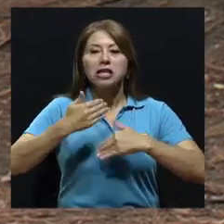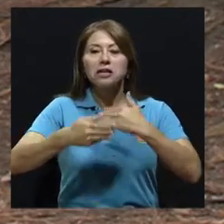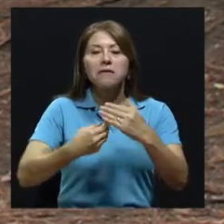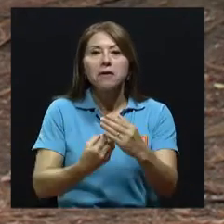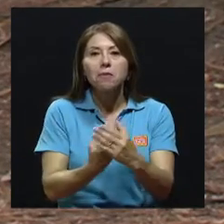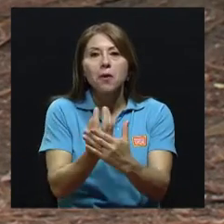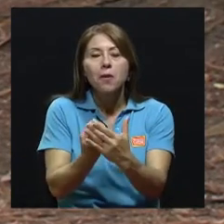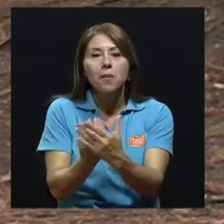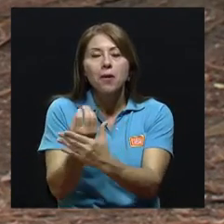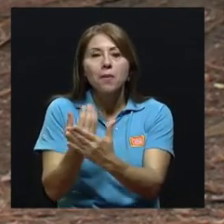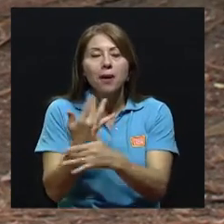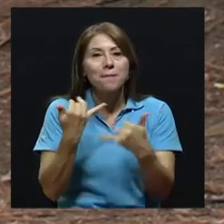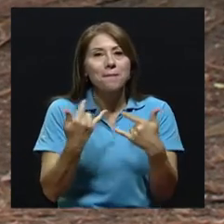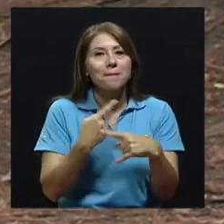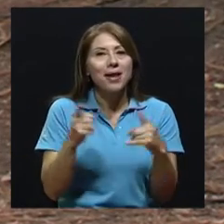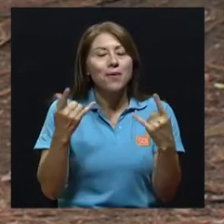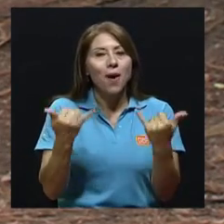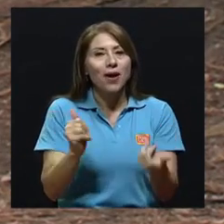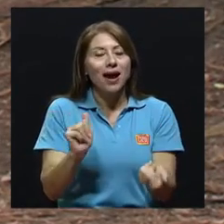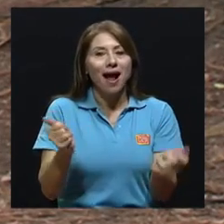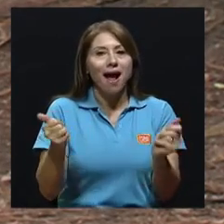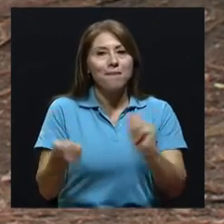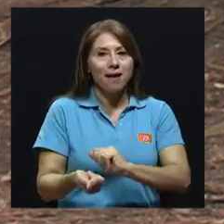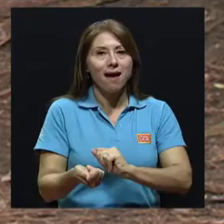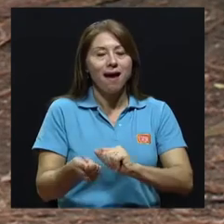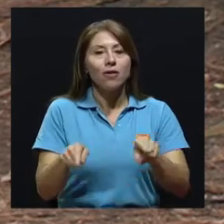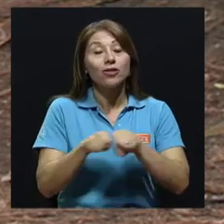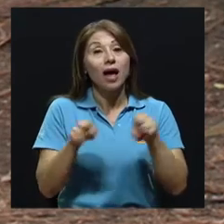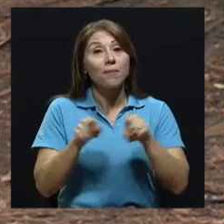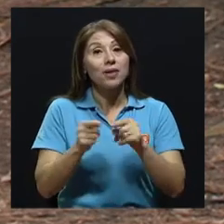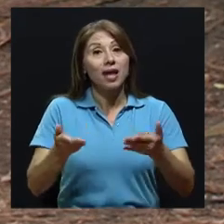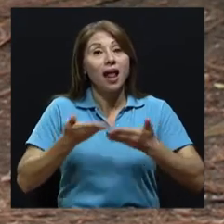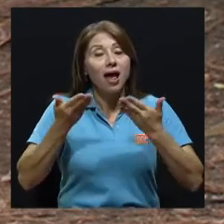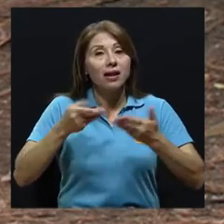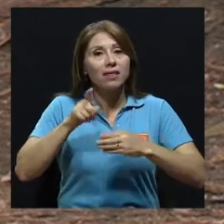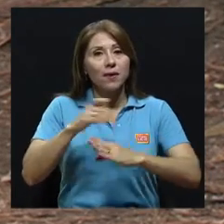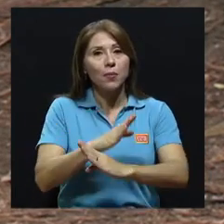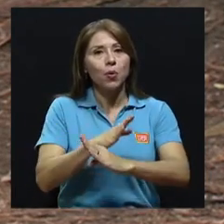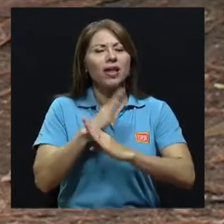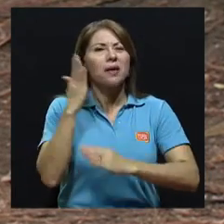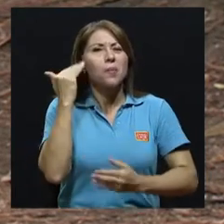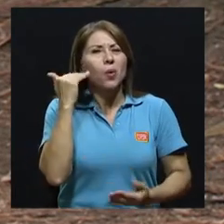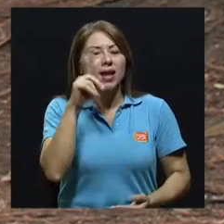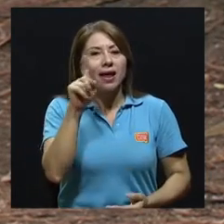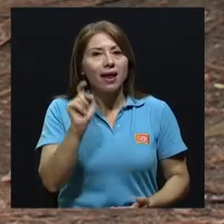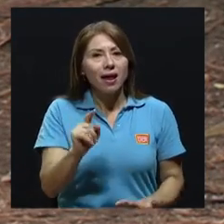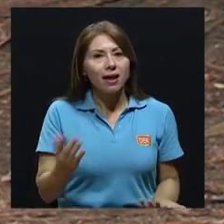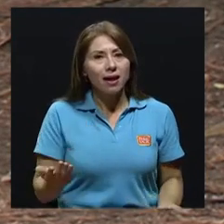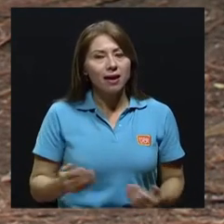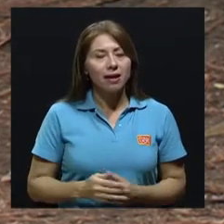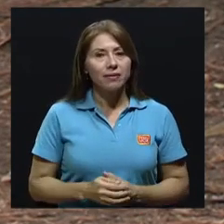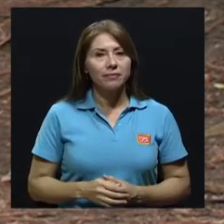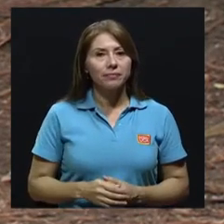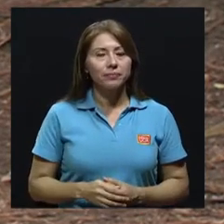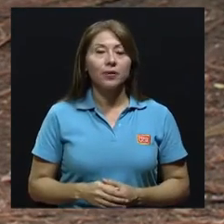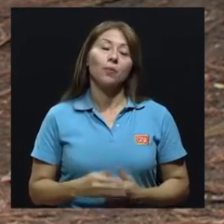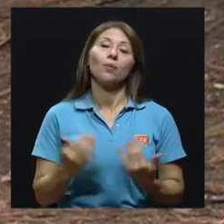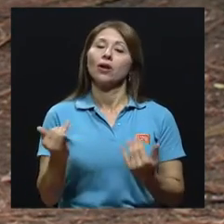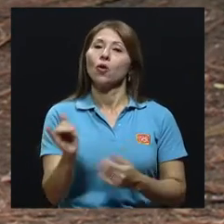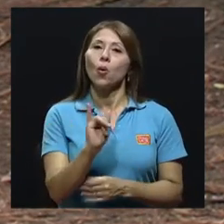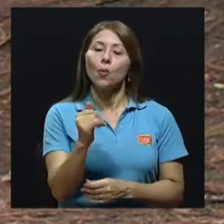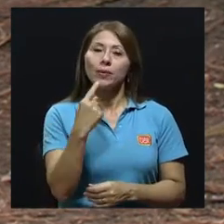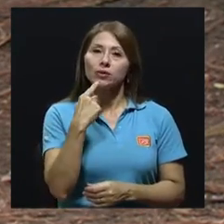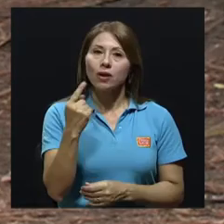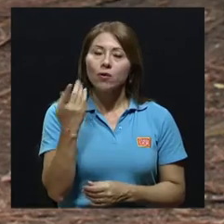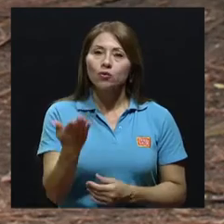cambiado este concepto. Y el aire también, pues es un recurso que hay que protegerlo. ¿Por qué hay que protegerlo, Félix? Bueno, como